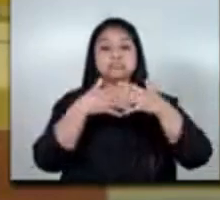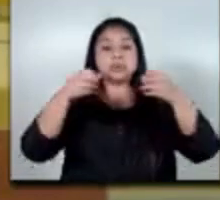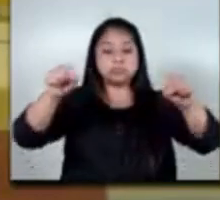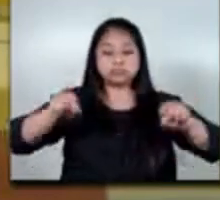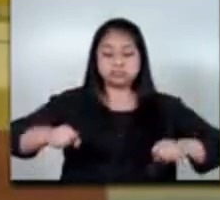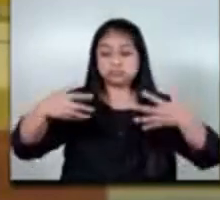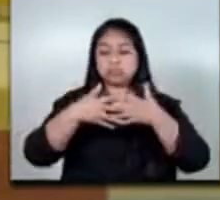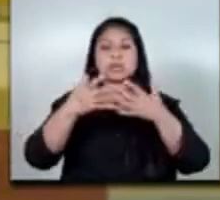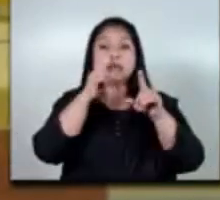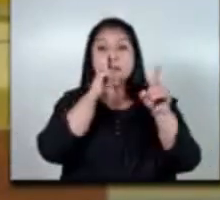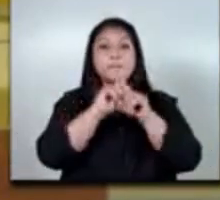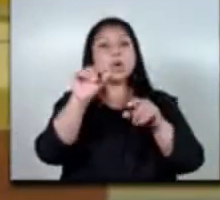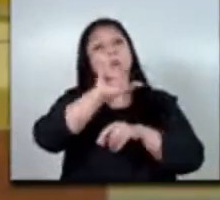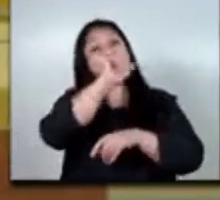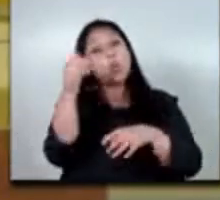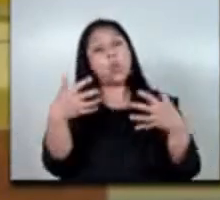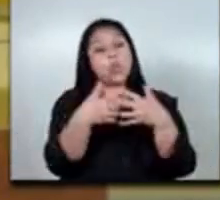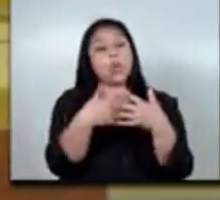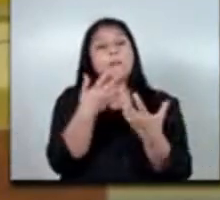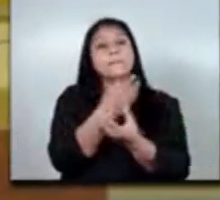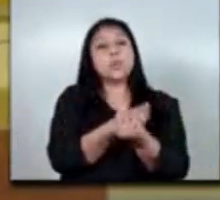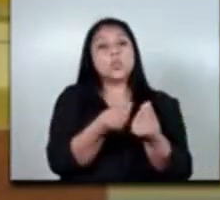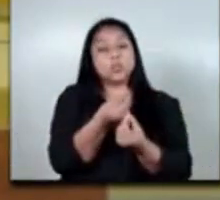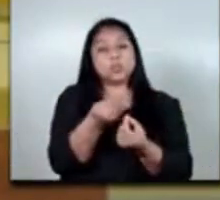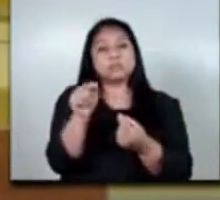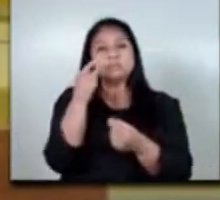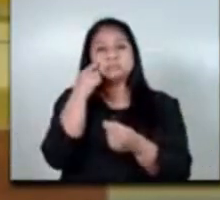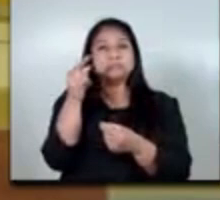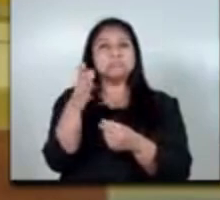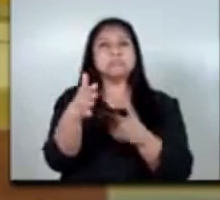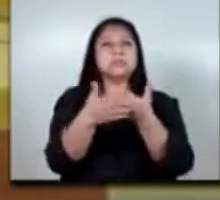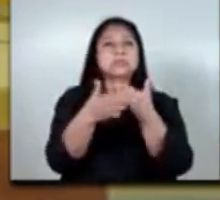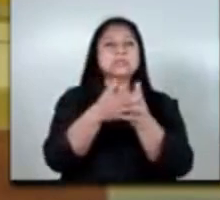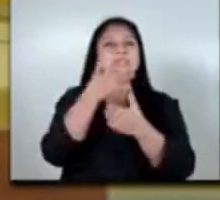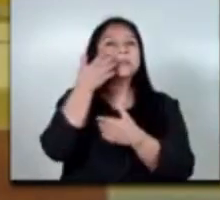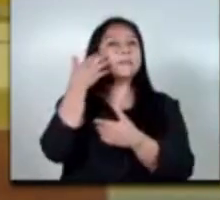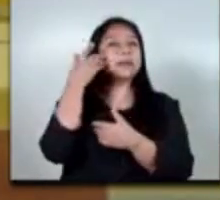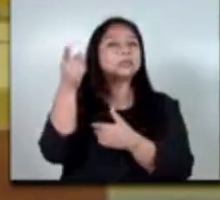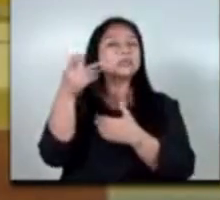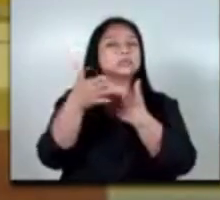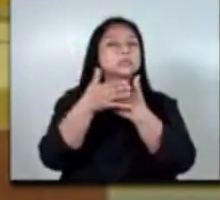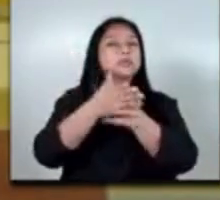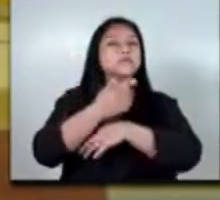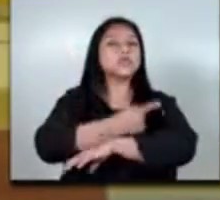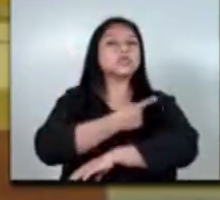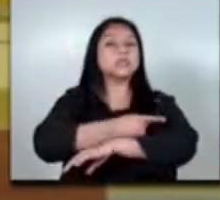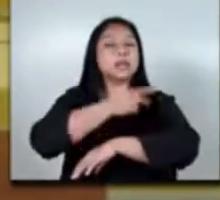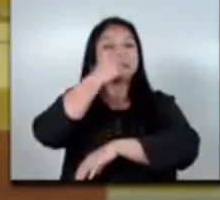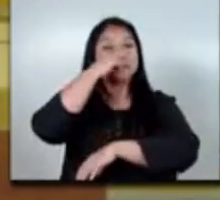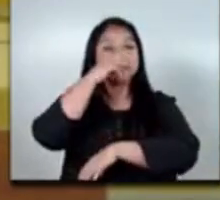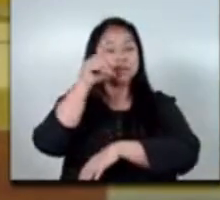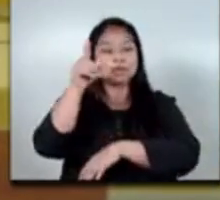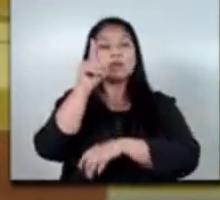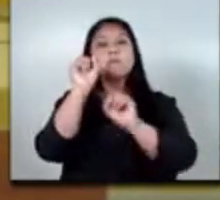ensamblar otros productos que se va a ubicar por ahí por San Marcos la frontera con México y que podrá